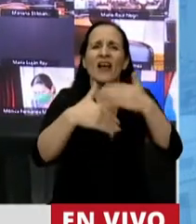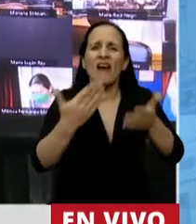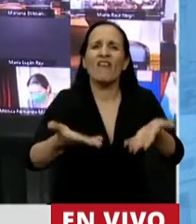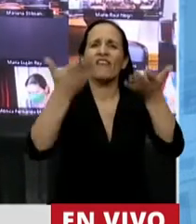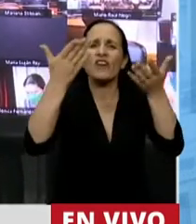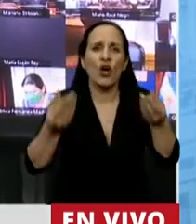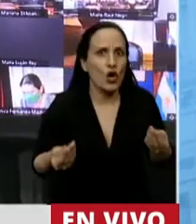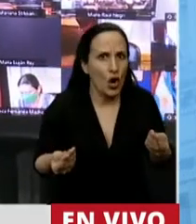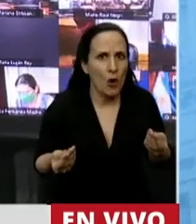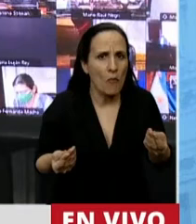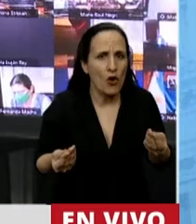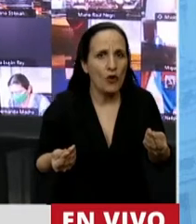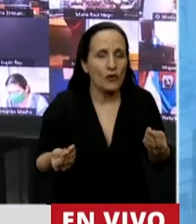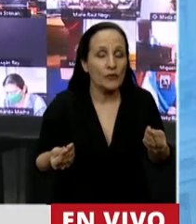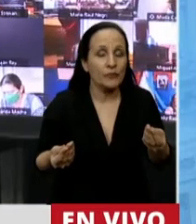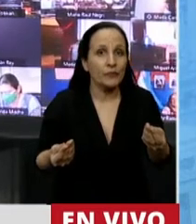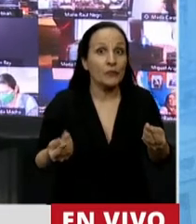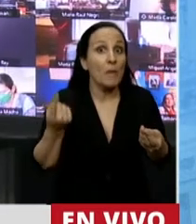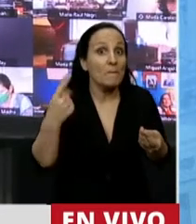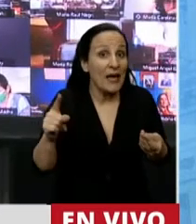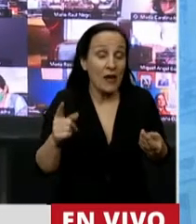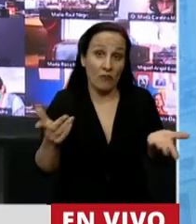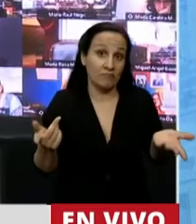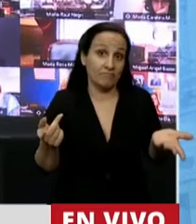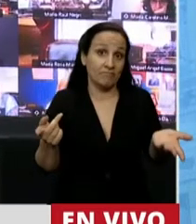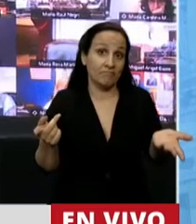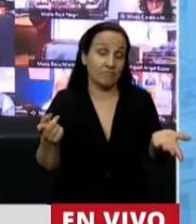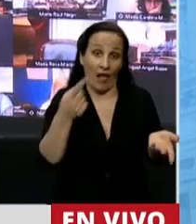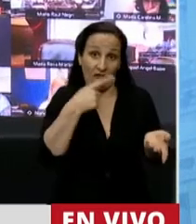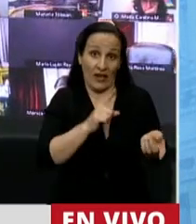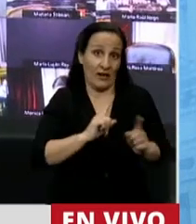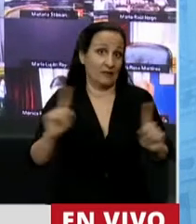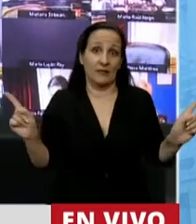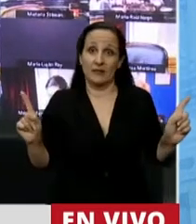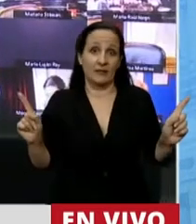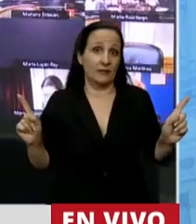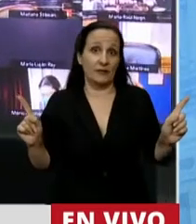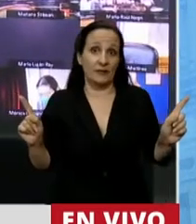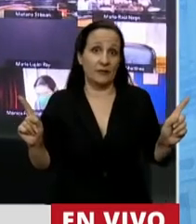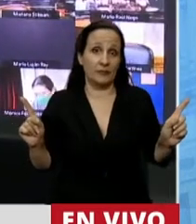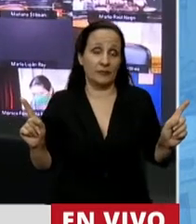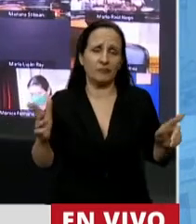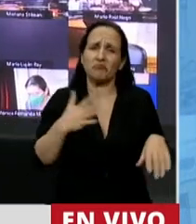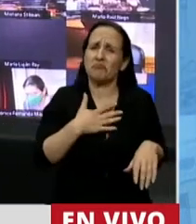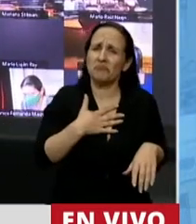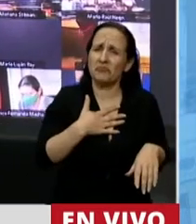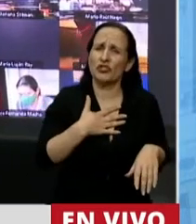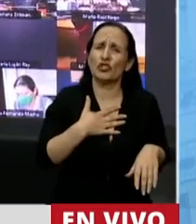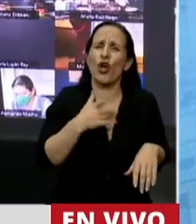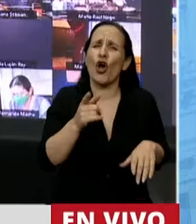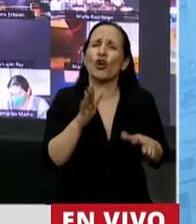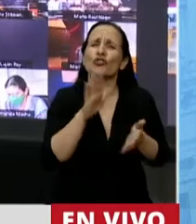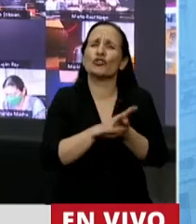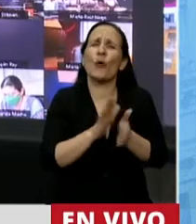Sin embargo, no resultó. No voy a detenerme en marcar los vicios